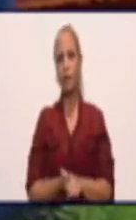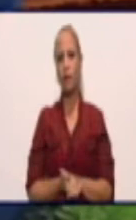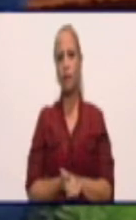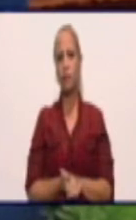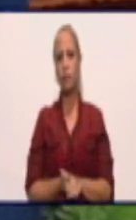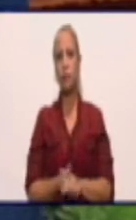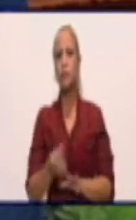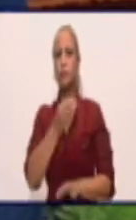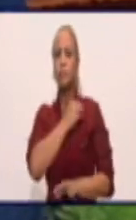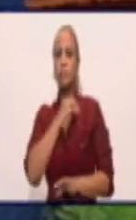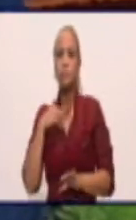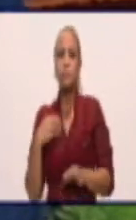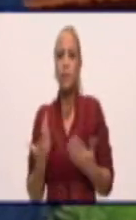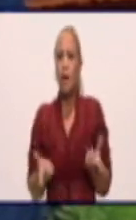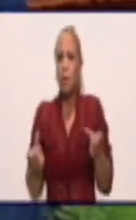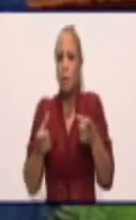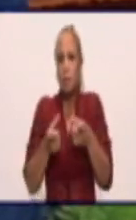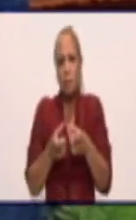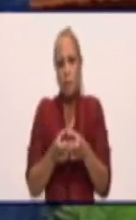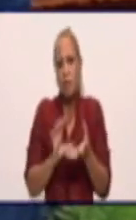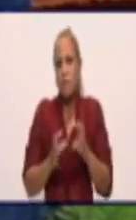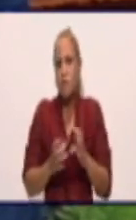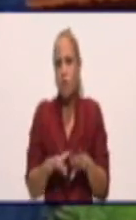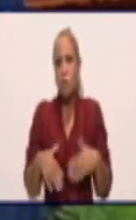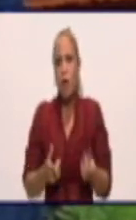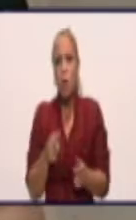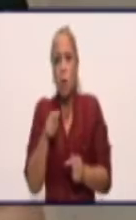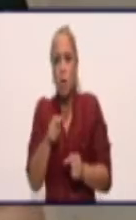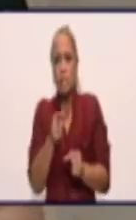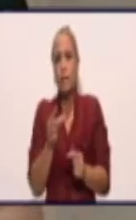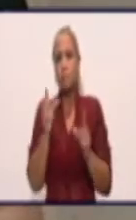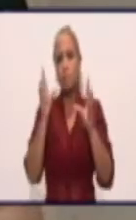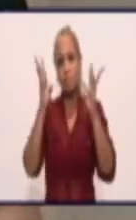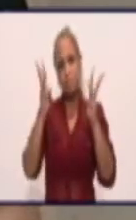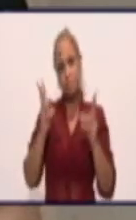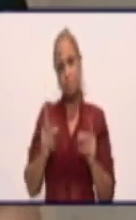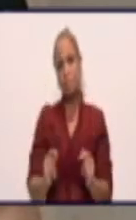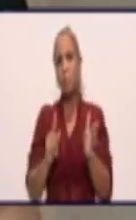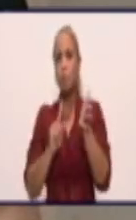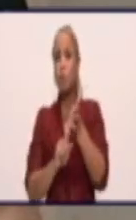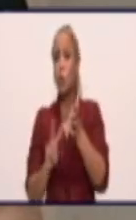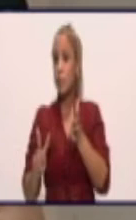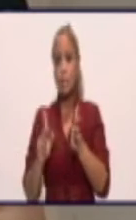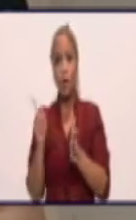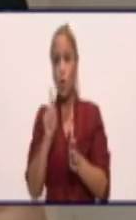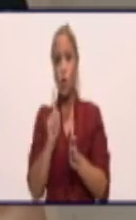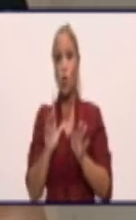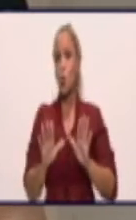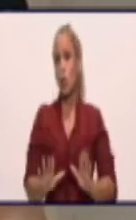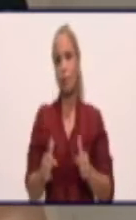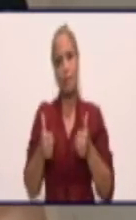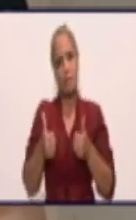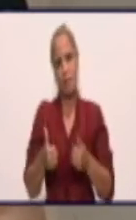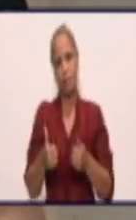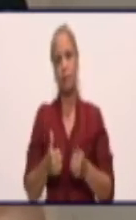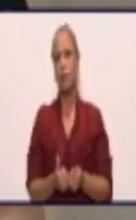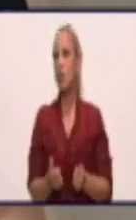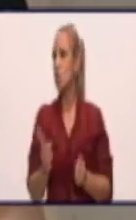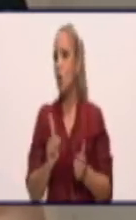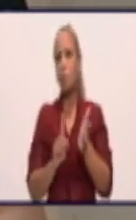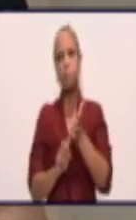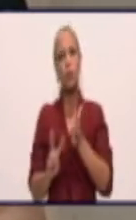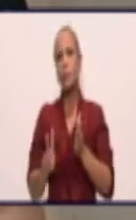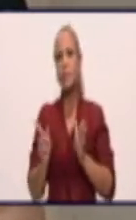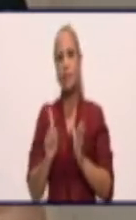a grosso modo, con esas cifras, la provincia no está bien. No, Yonel, la provincia no está